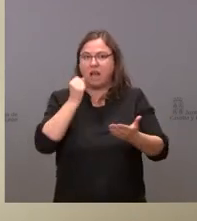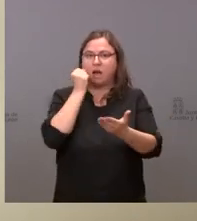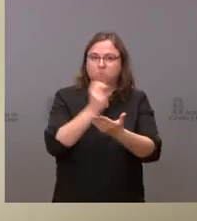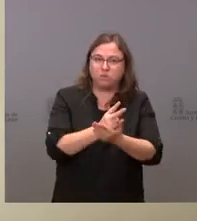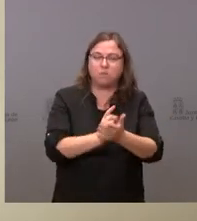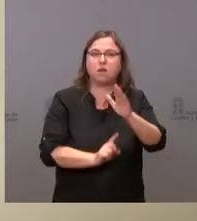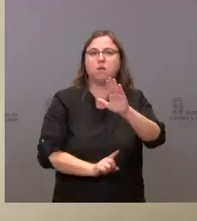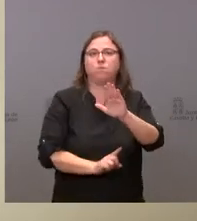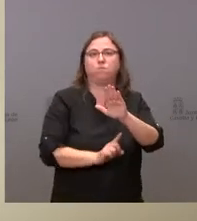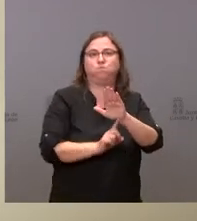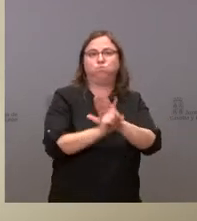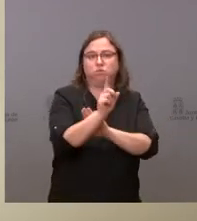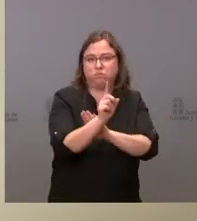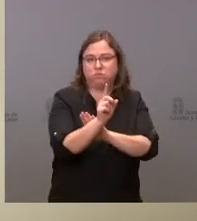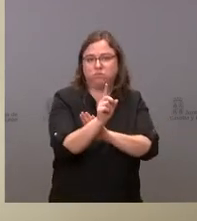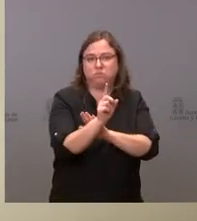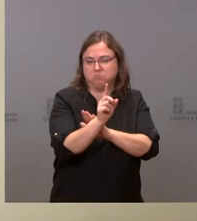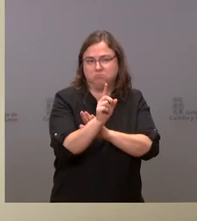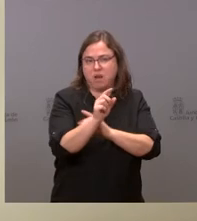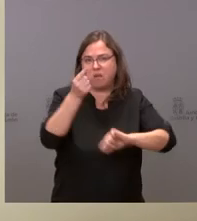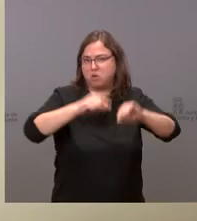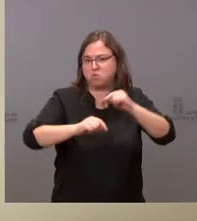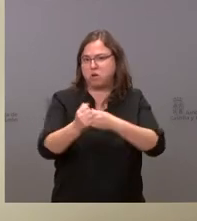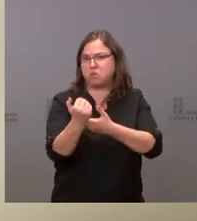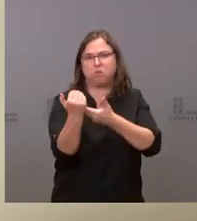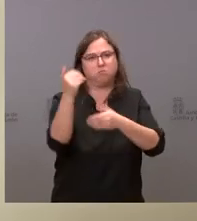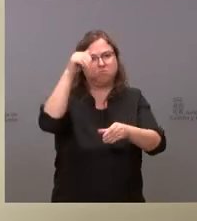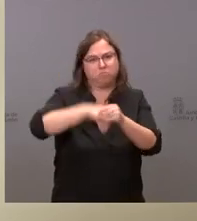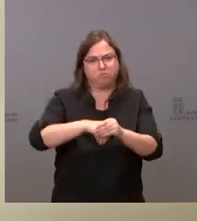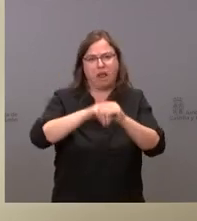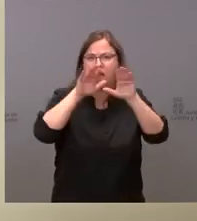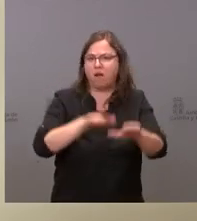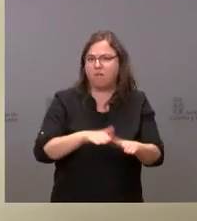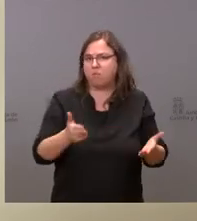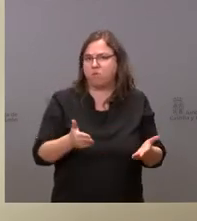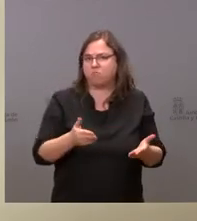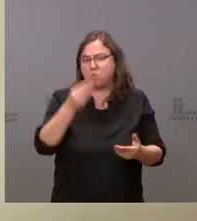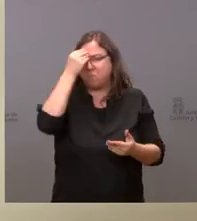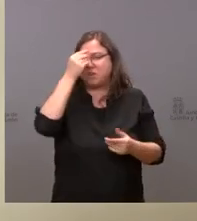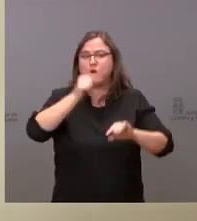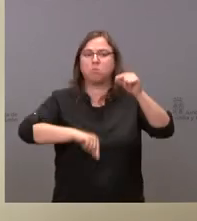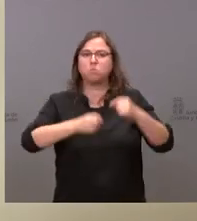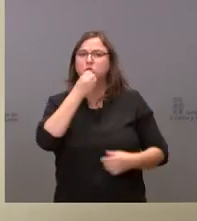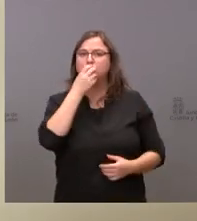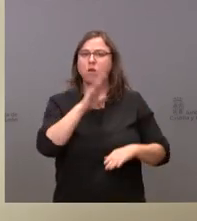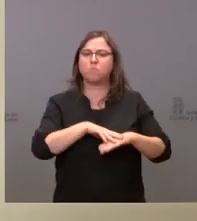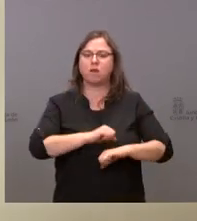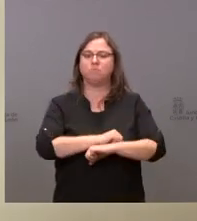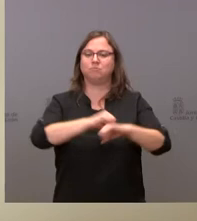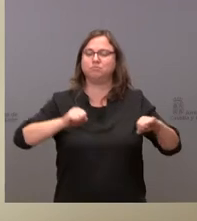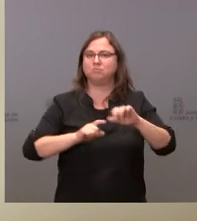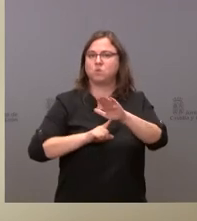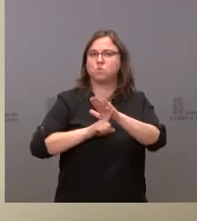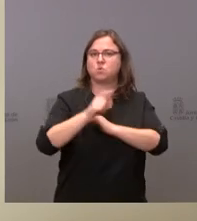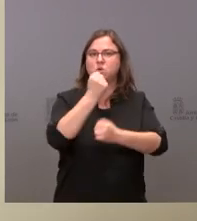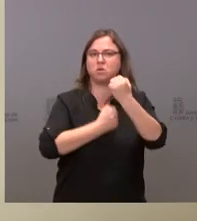va a apoyar los presupuestos. Los presupuestos son unos buenos presupuestos para consolidar el crecimiento. Eso es bueno para